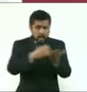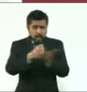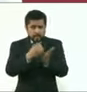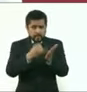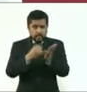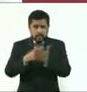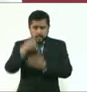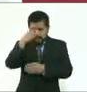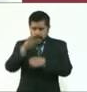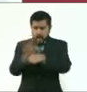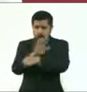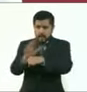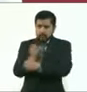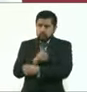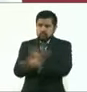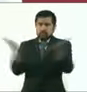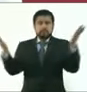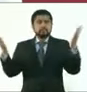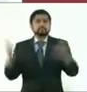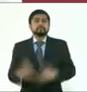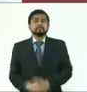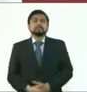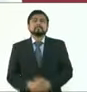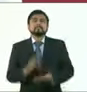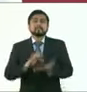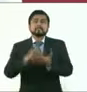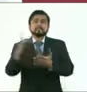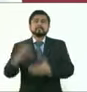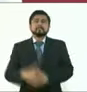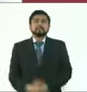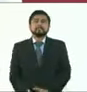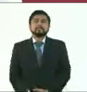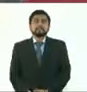para una ciudad innovadora y de derechos. Muchas gracias. Gracias.